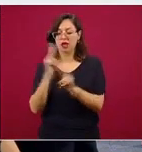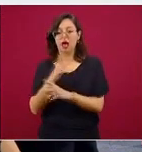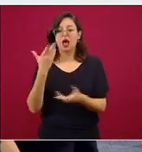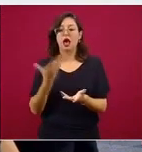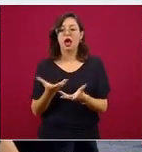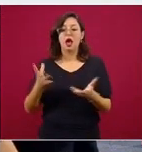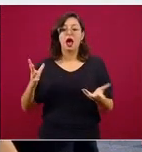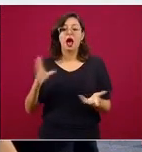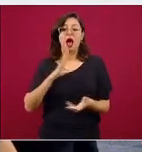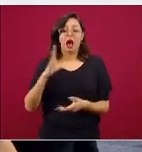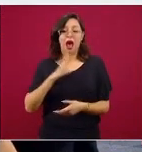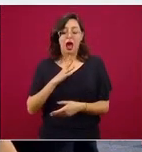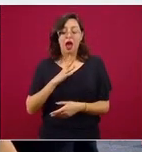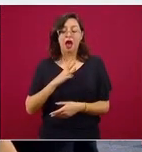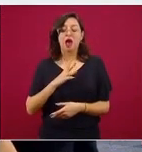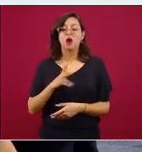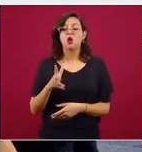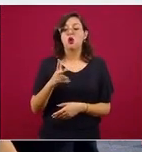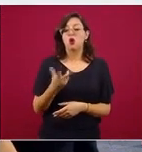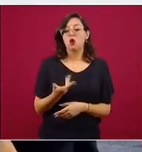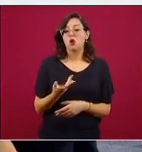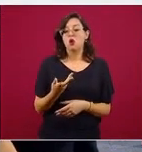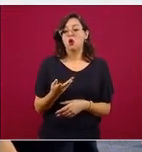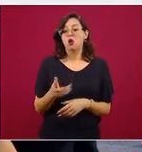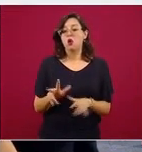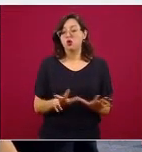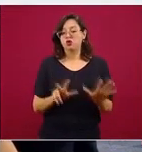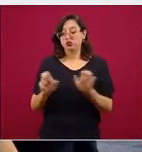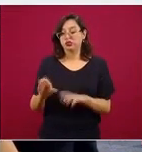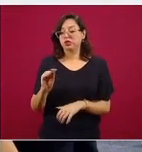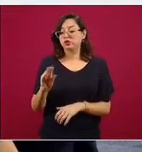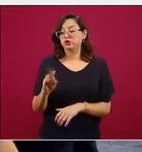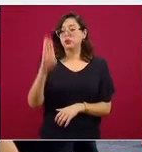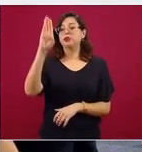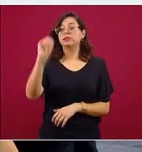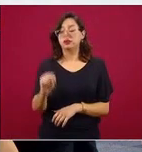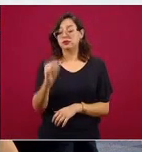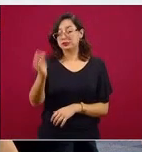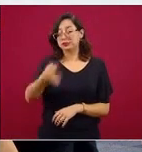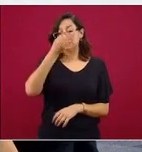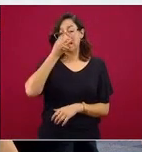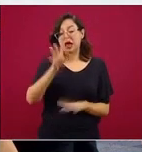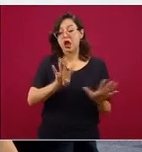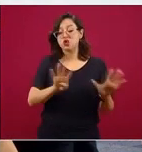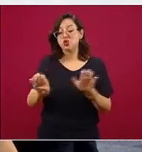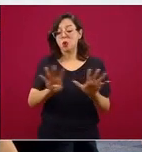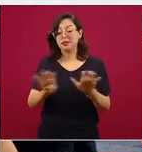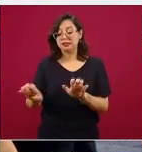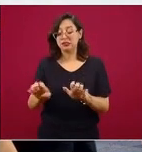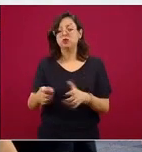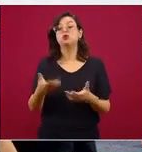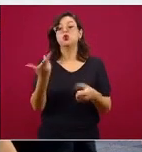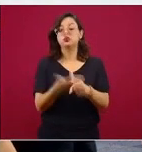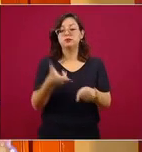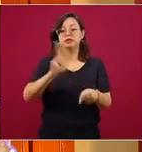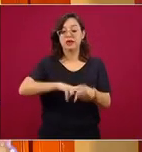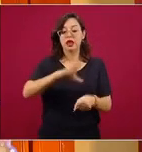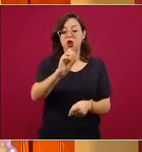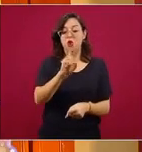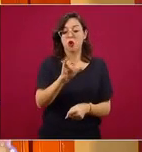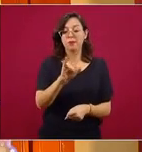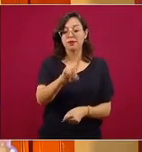casi 900, tenemos 899 hospitales COVID. Empezamos el 24 de